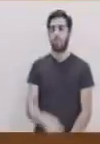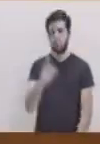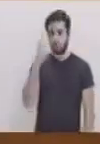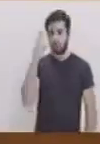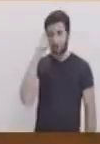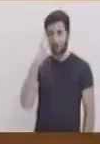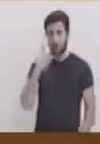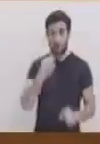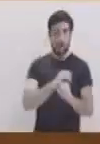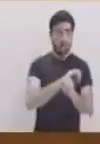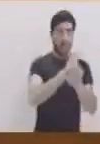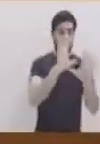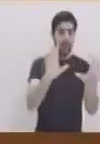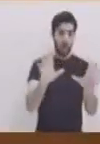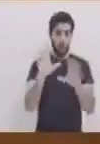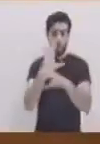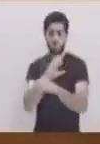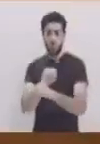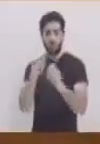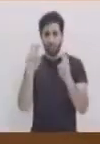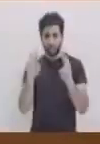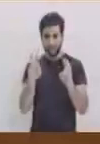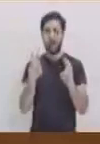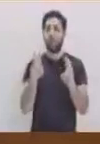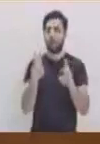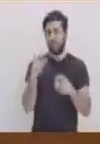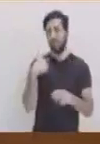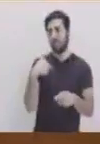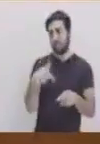que hemos estado viendo claro oscuro